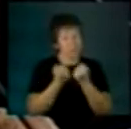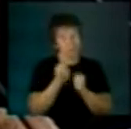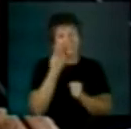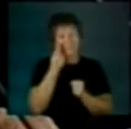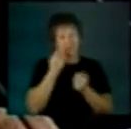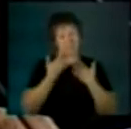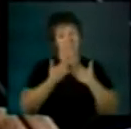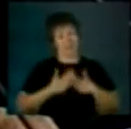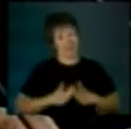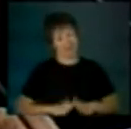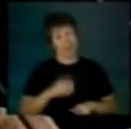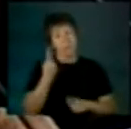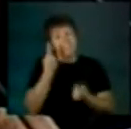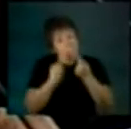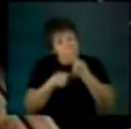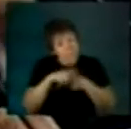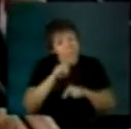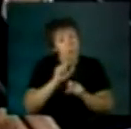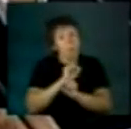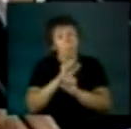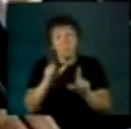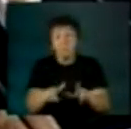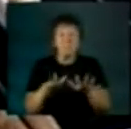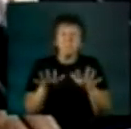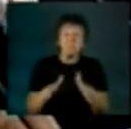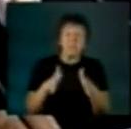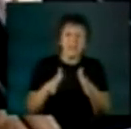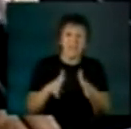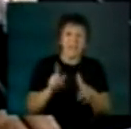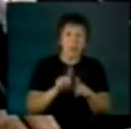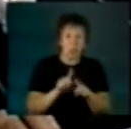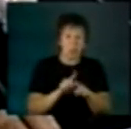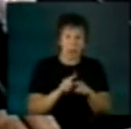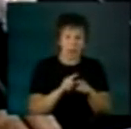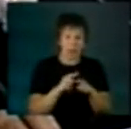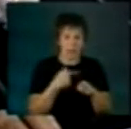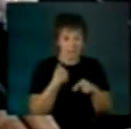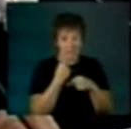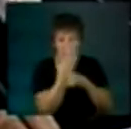Pero lo peor que podríamos hacer es subestimar la amenaza.